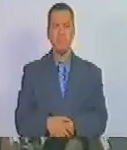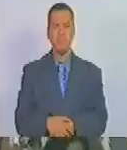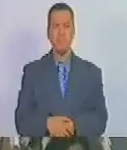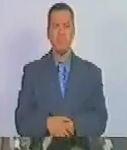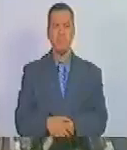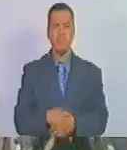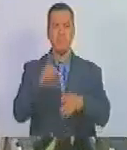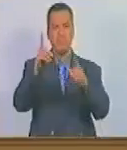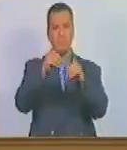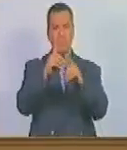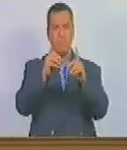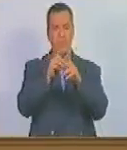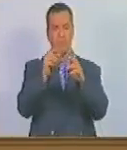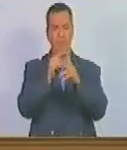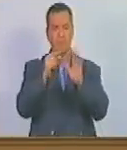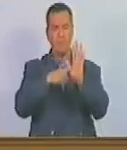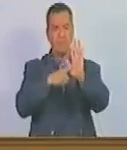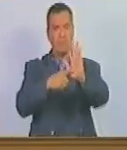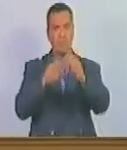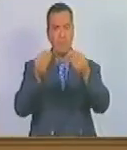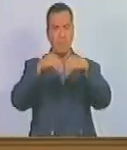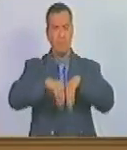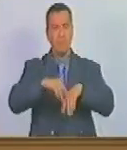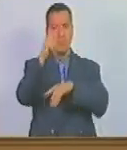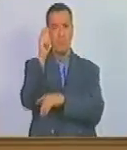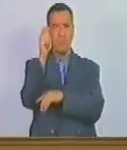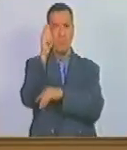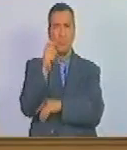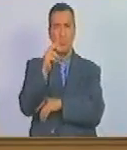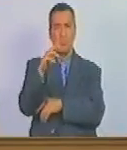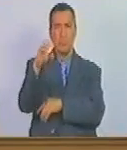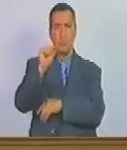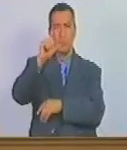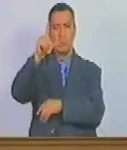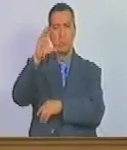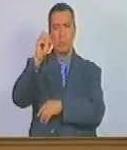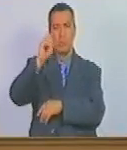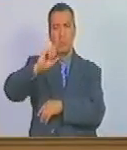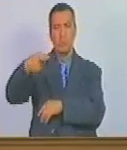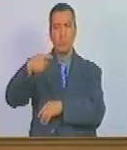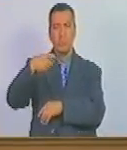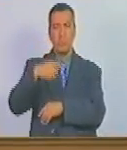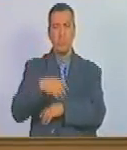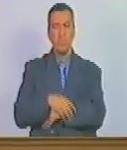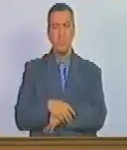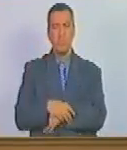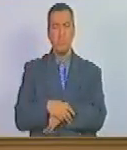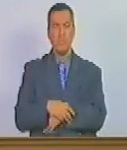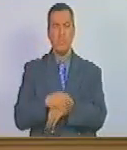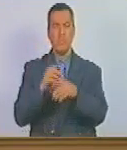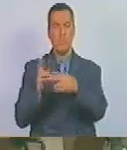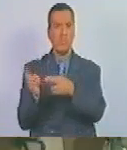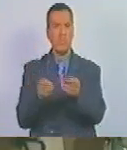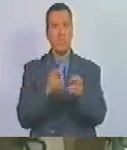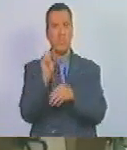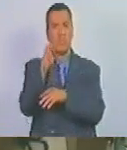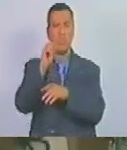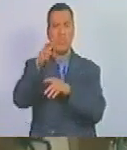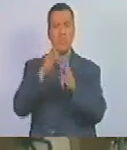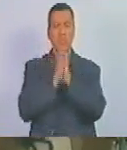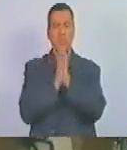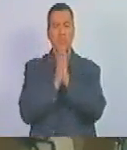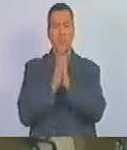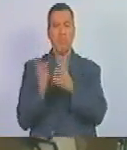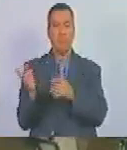Dejemos el derecho de palabra para presentar el proyecto de acuerdo al diputado Ecaló González. Solicita al tribunal orador y se le concede.